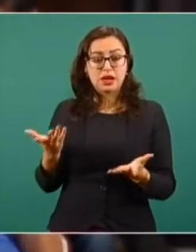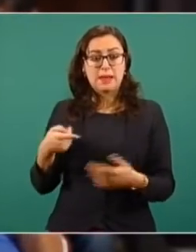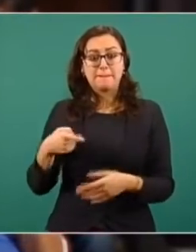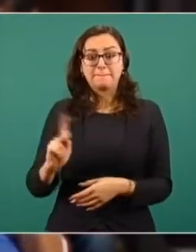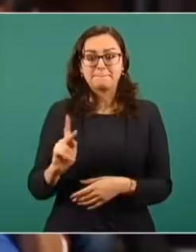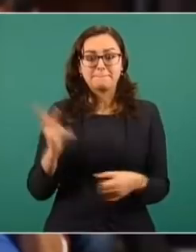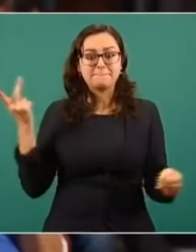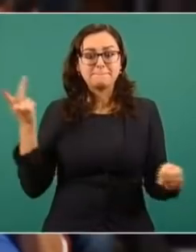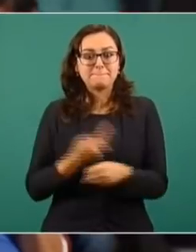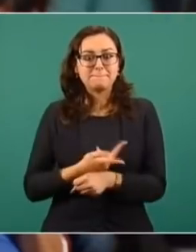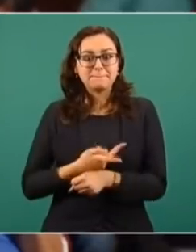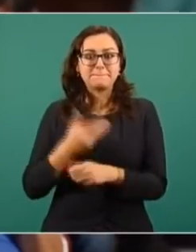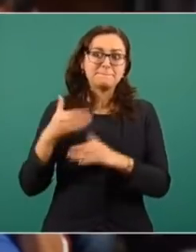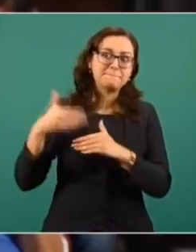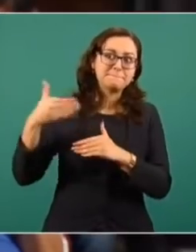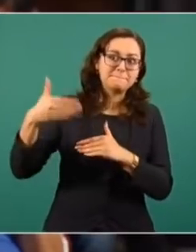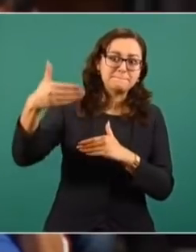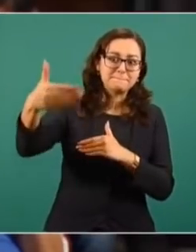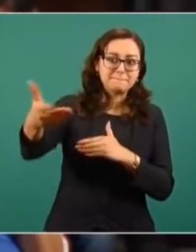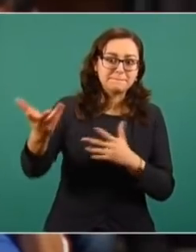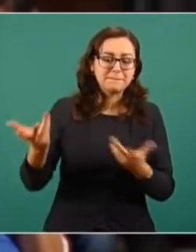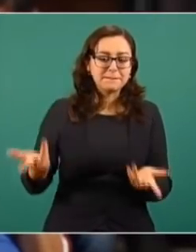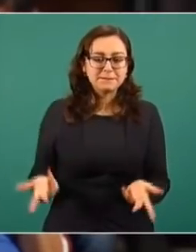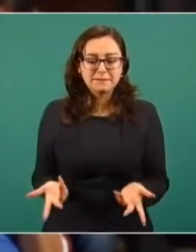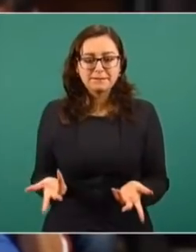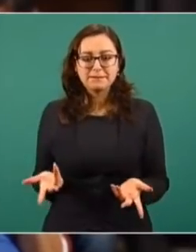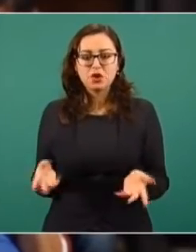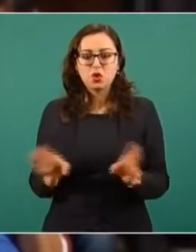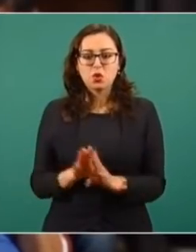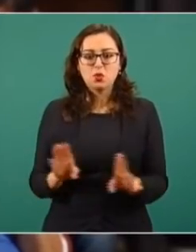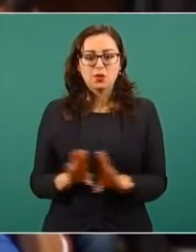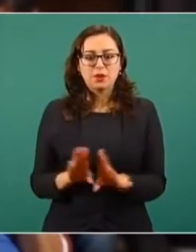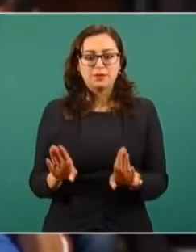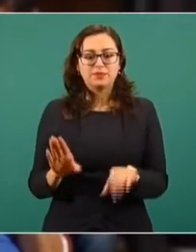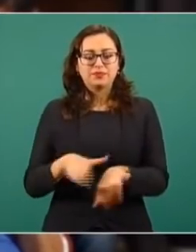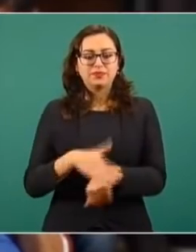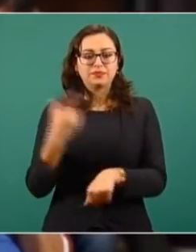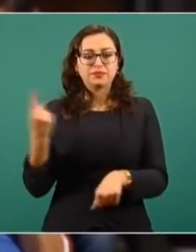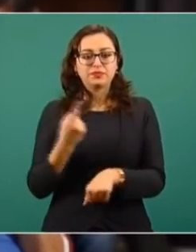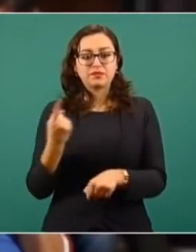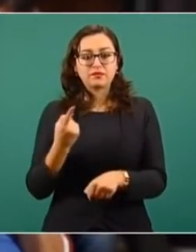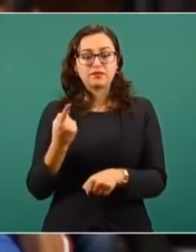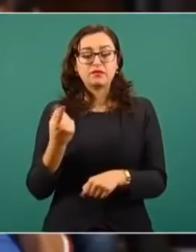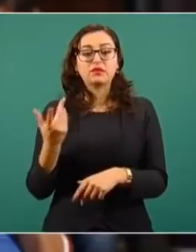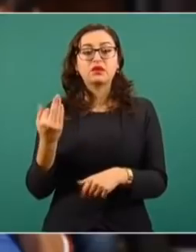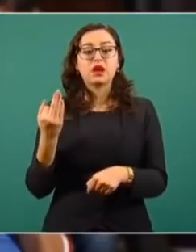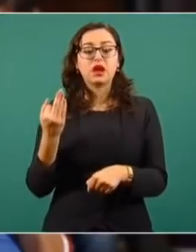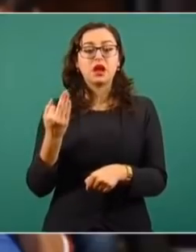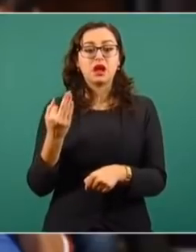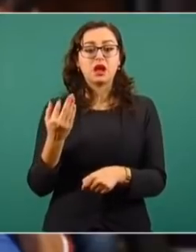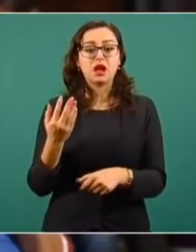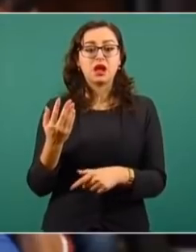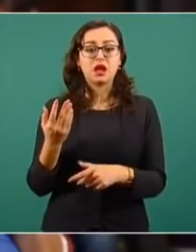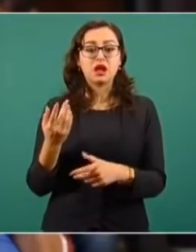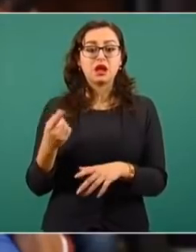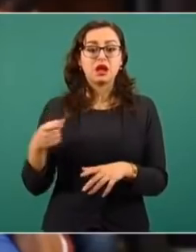porque la verdad es que también han enfocado sus peticiones a través de